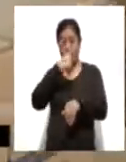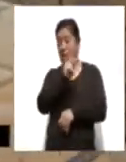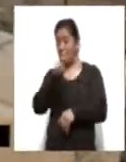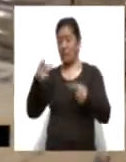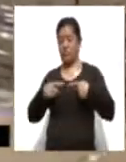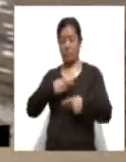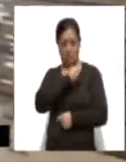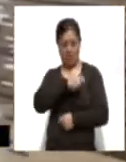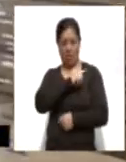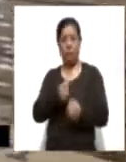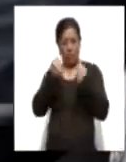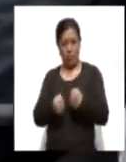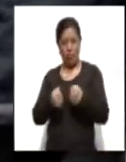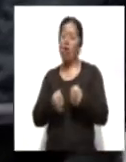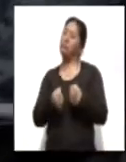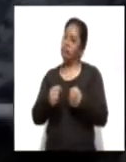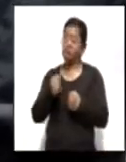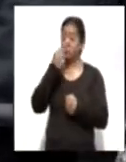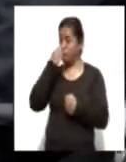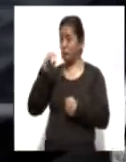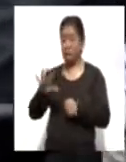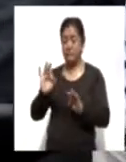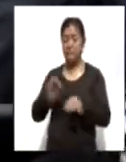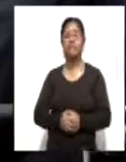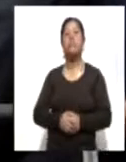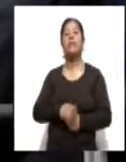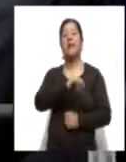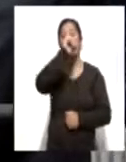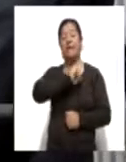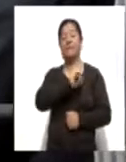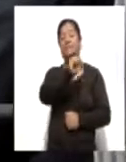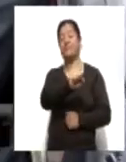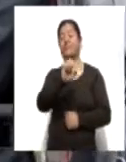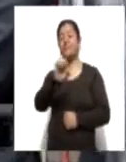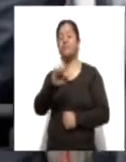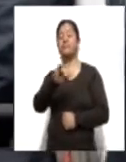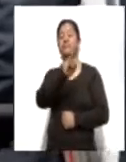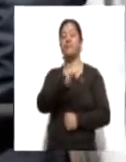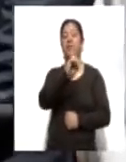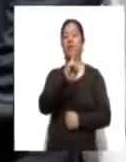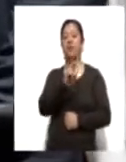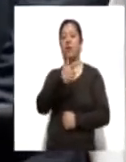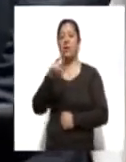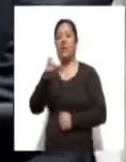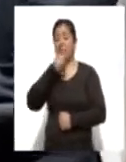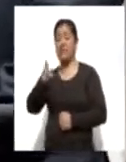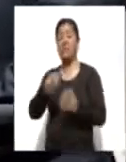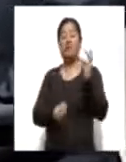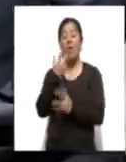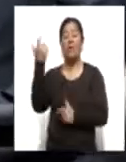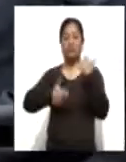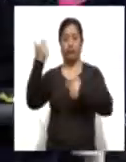trabajadores en la entidad. En tanto, el secretario de Desarrollo Económico, Jorge Luis Vázquez Rodríguez, puntualizó que con las nuevas inversiones que se han